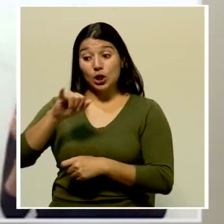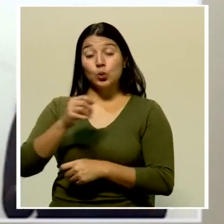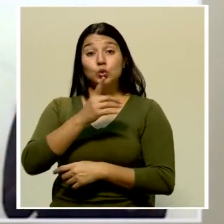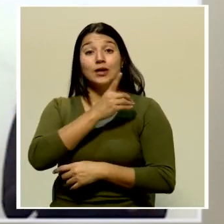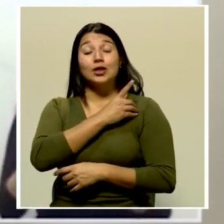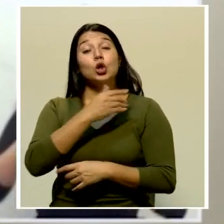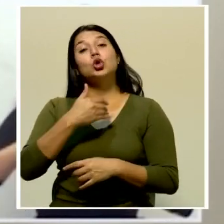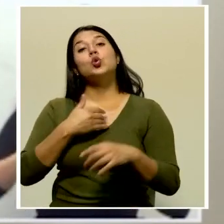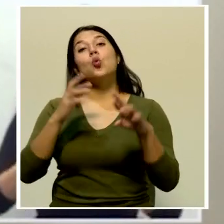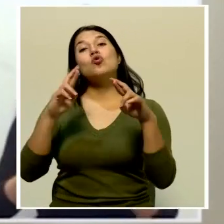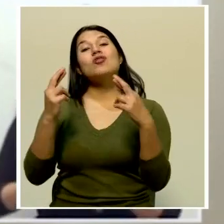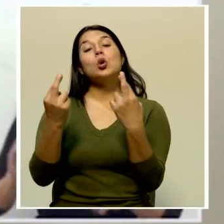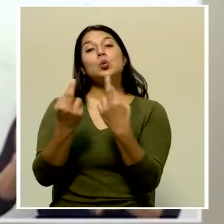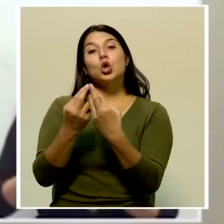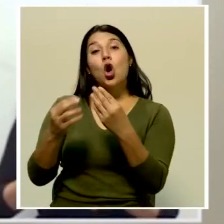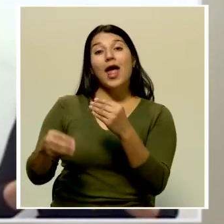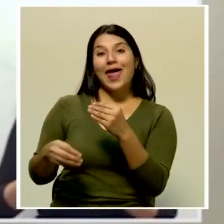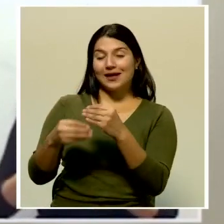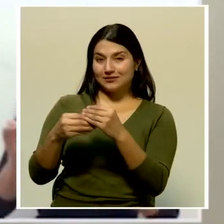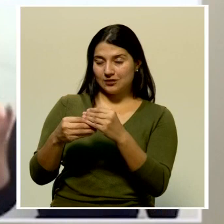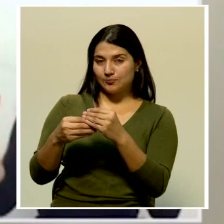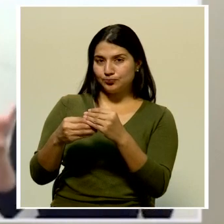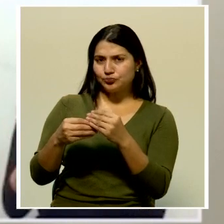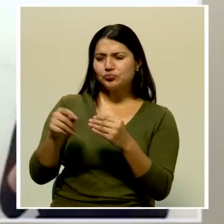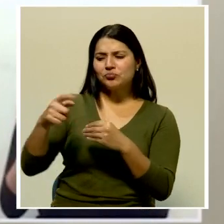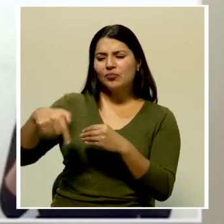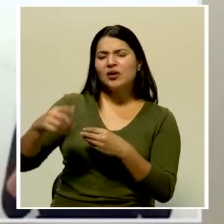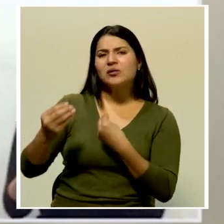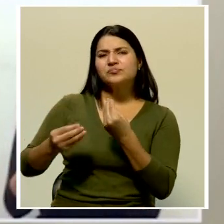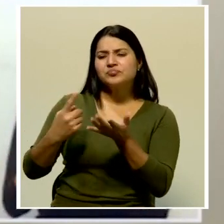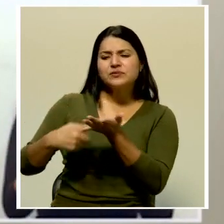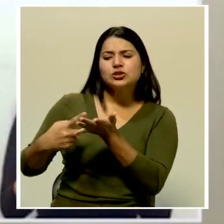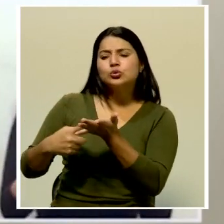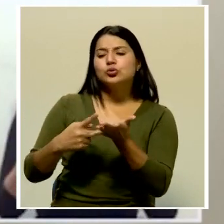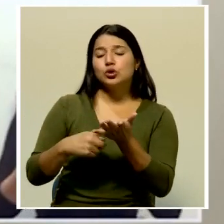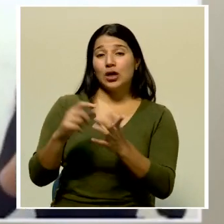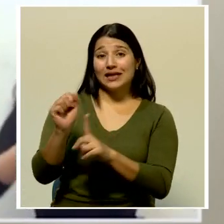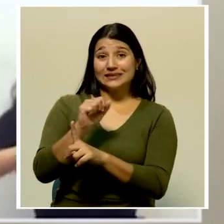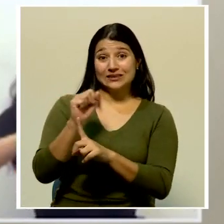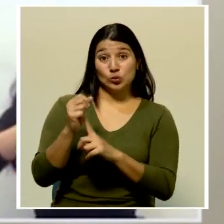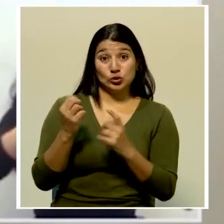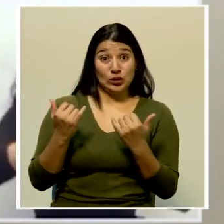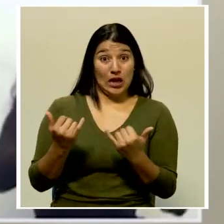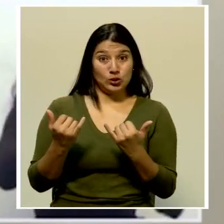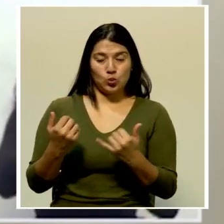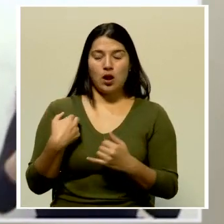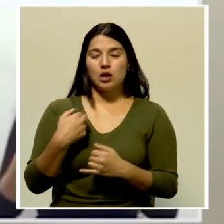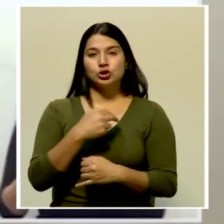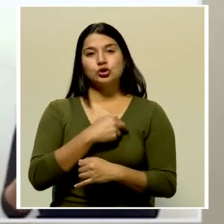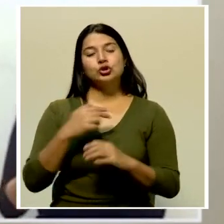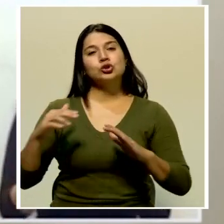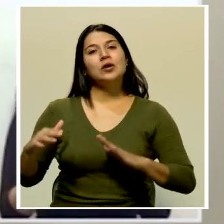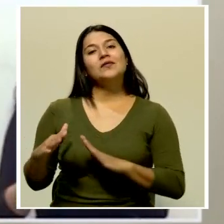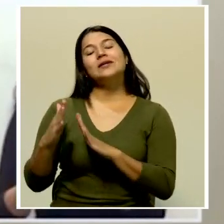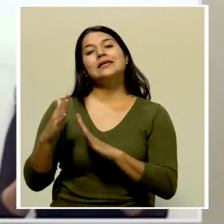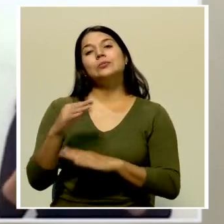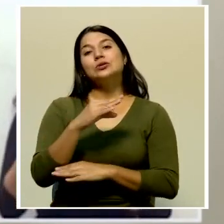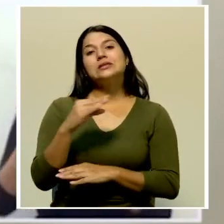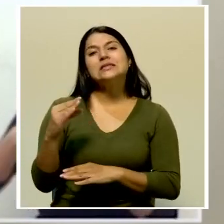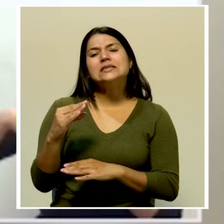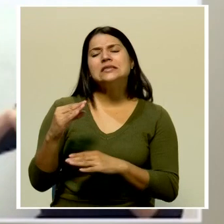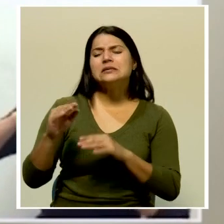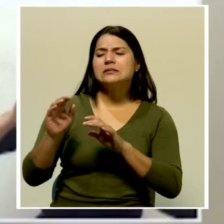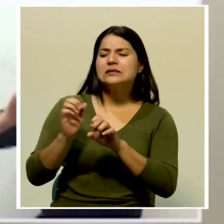extraordinaria, se discutió el entorno que estamos viviendo, se hicieron unas